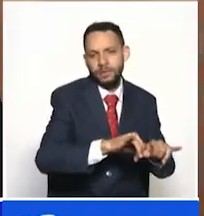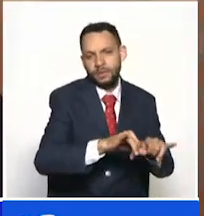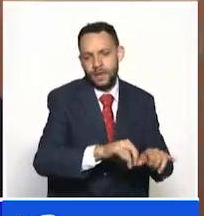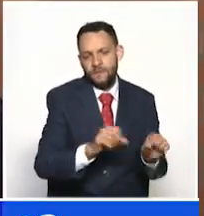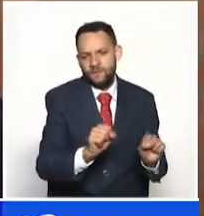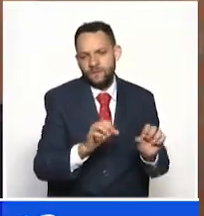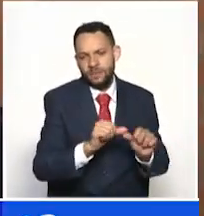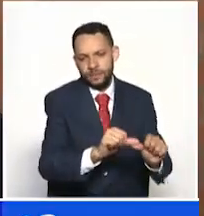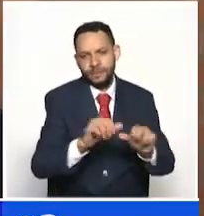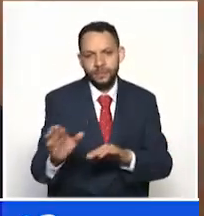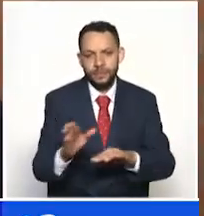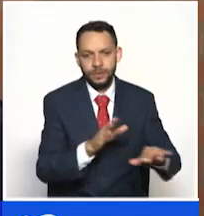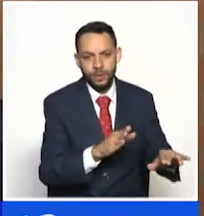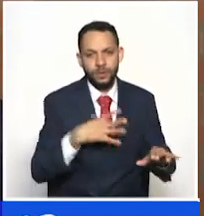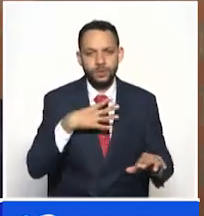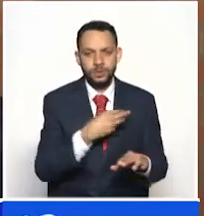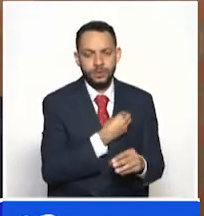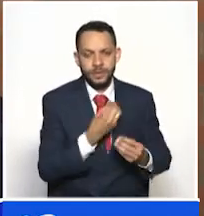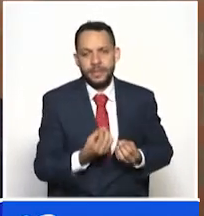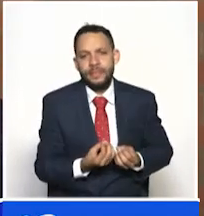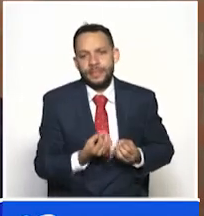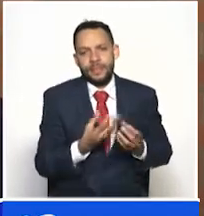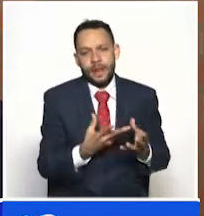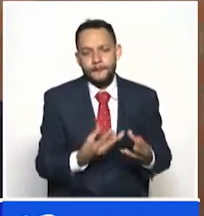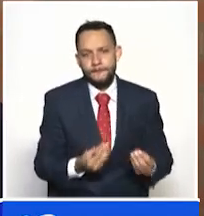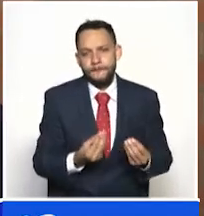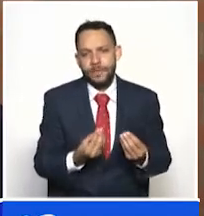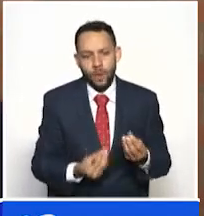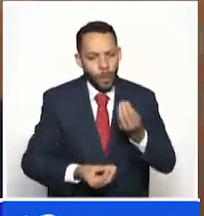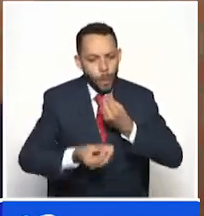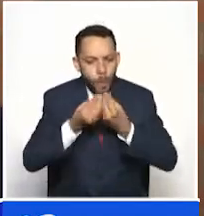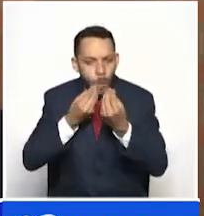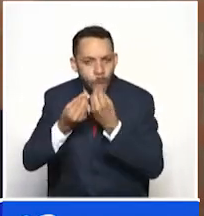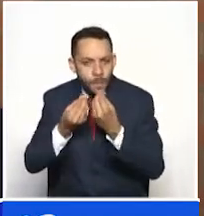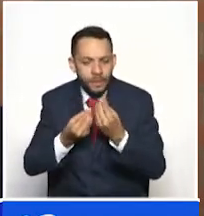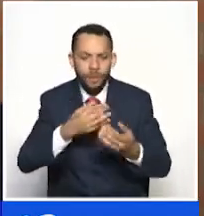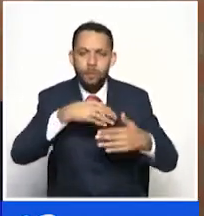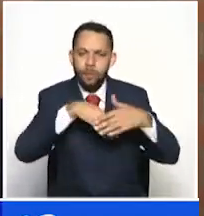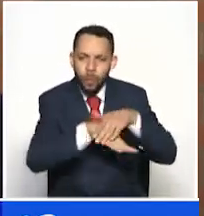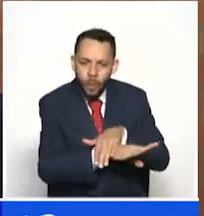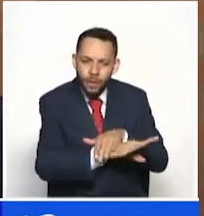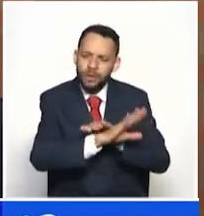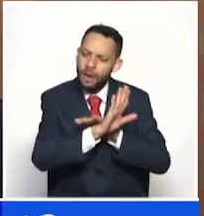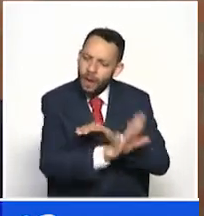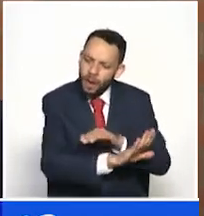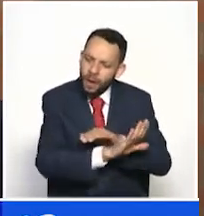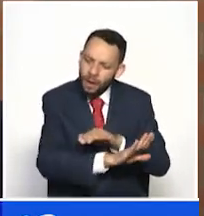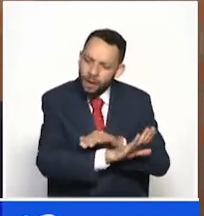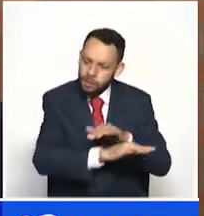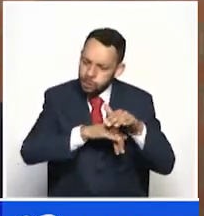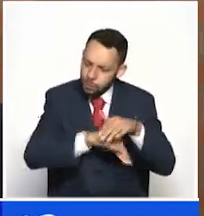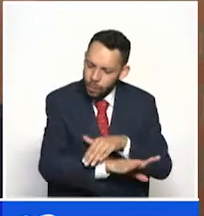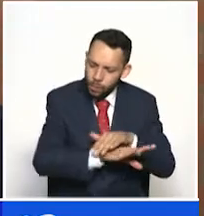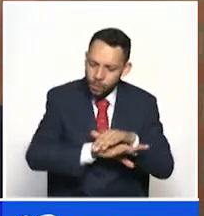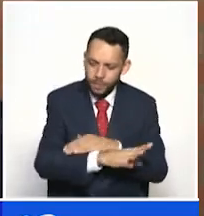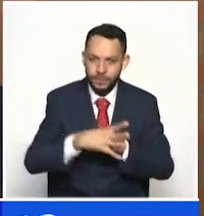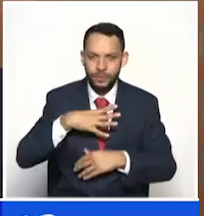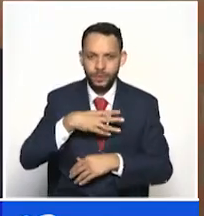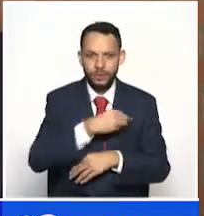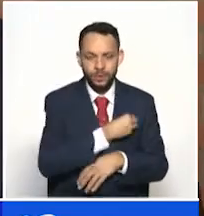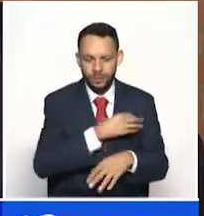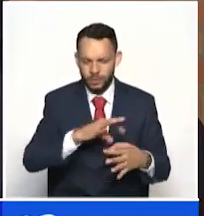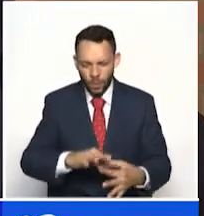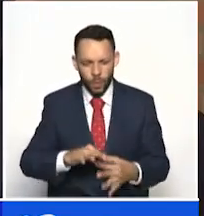nos va a permitir conservar más estos alimentos para los pedidos que se van haciendo Así que vamos avanzando ahí Este y yo somos Quindío Corazón de